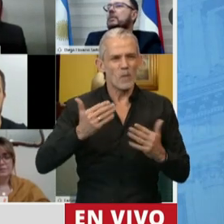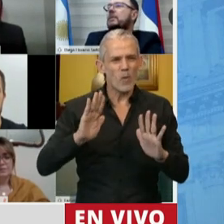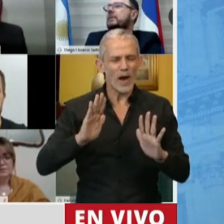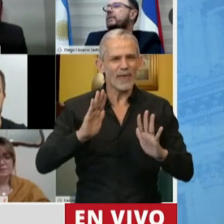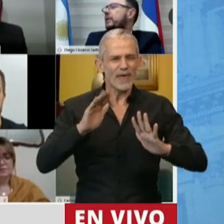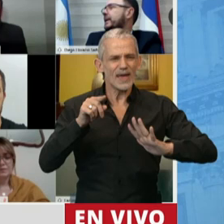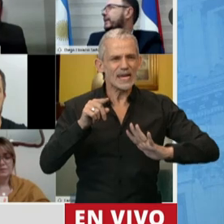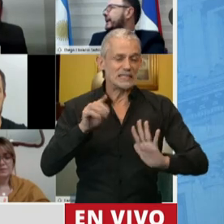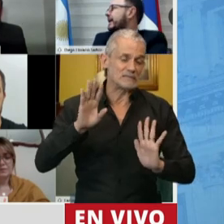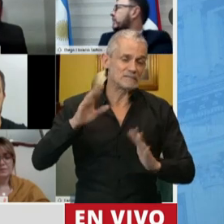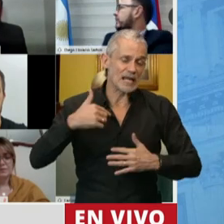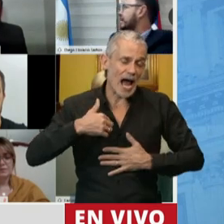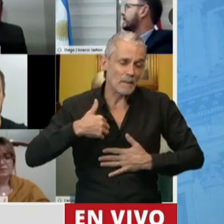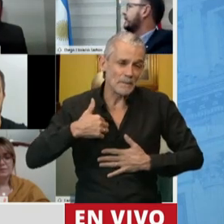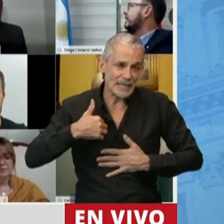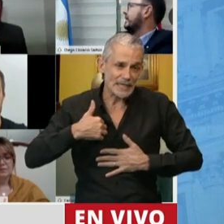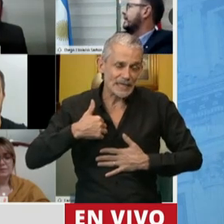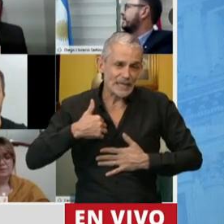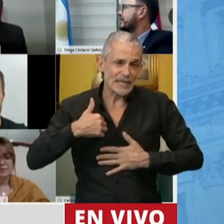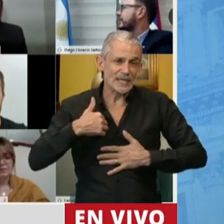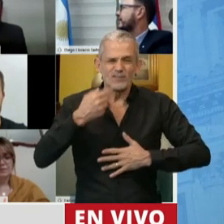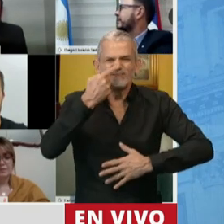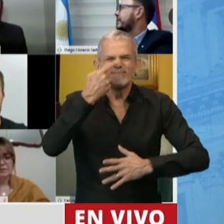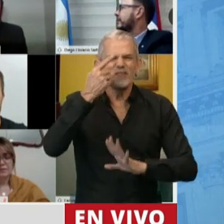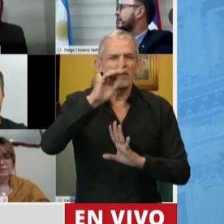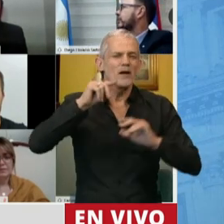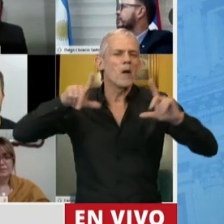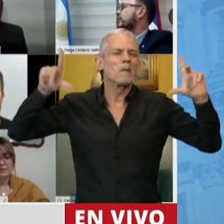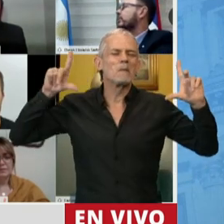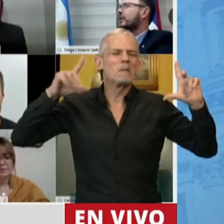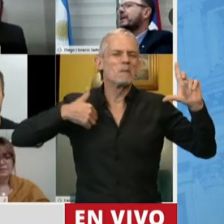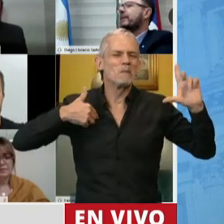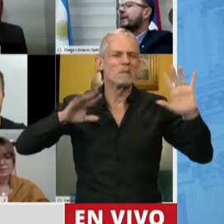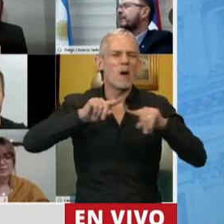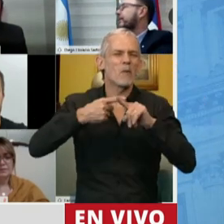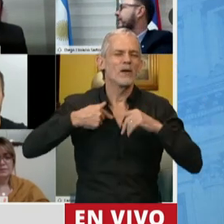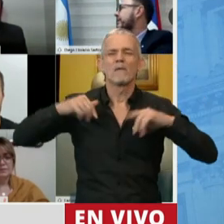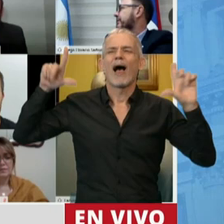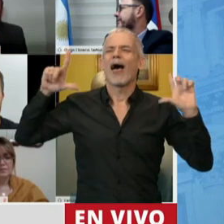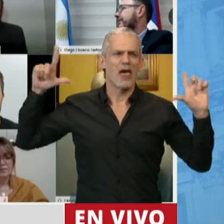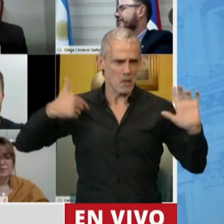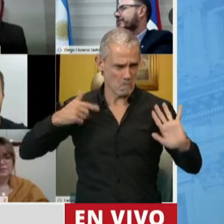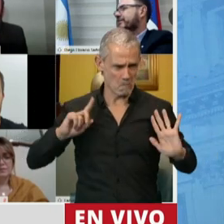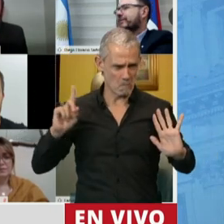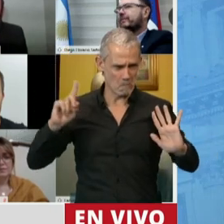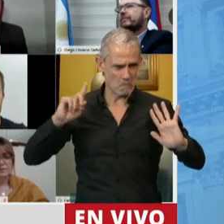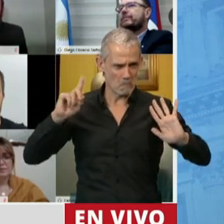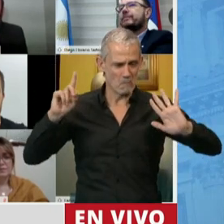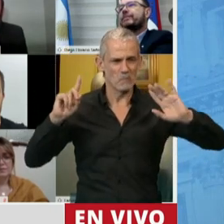cuestiones, pero a mí generalmente no me interesan los lucimientos personales en la política si no me interesa